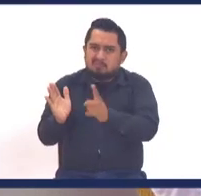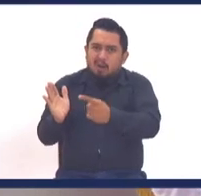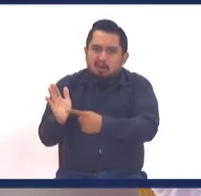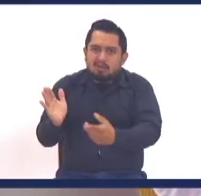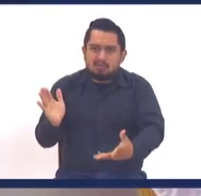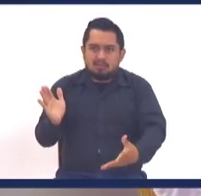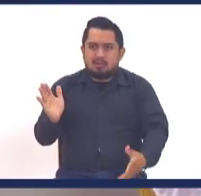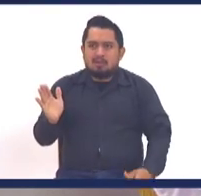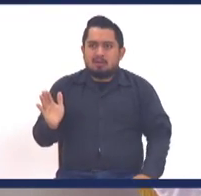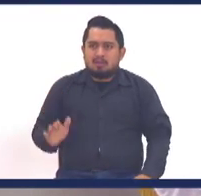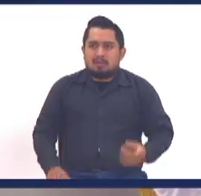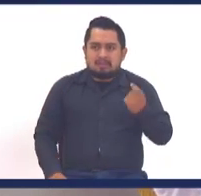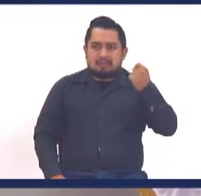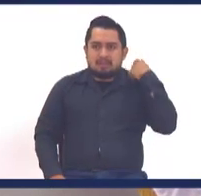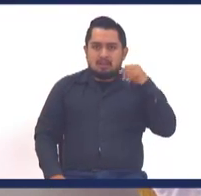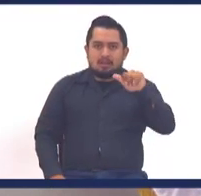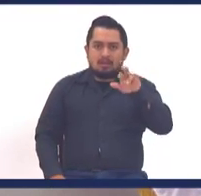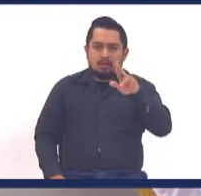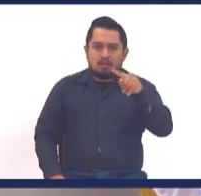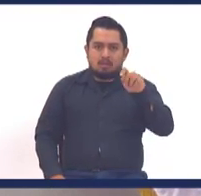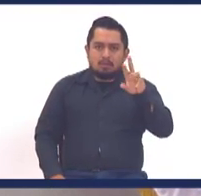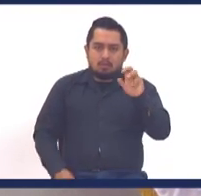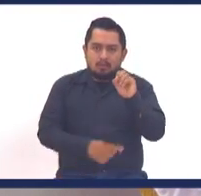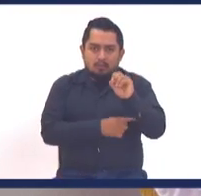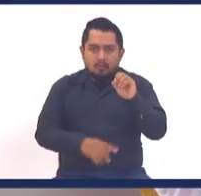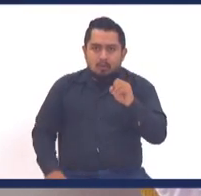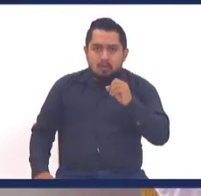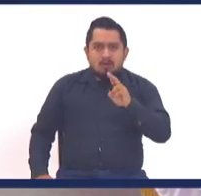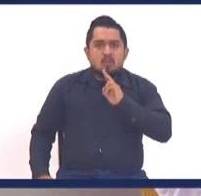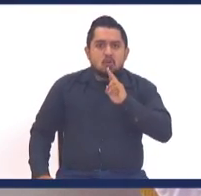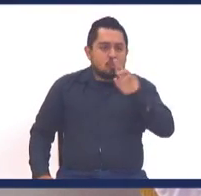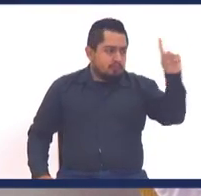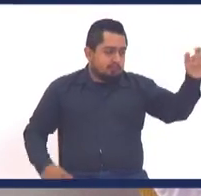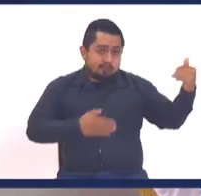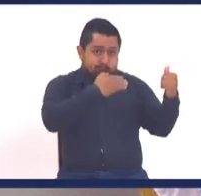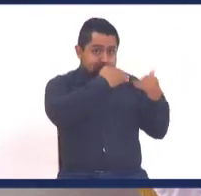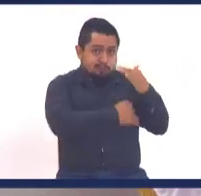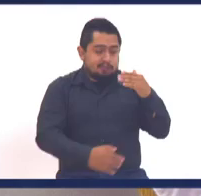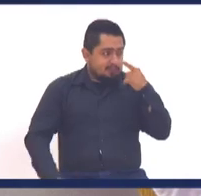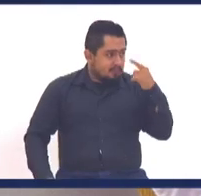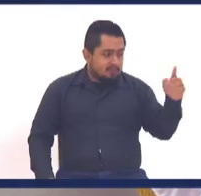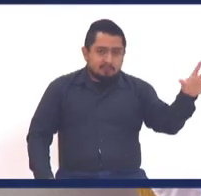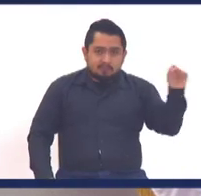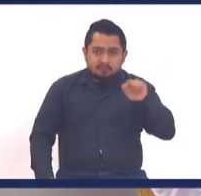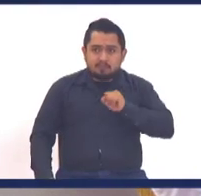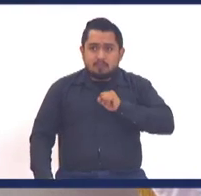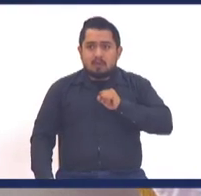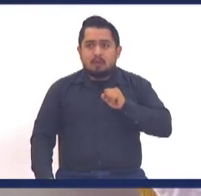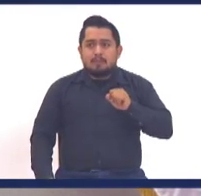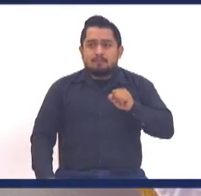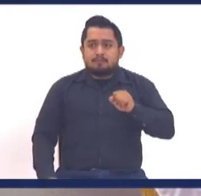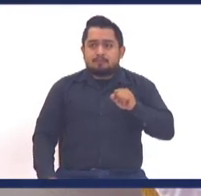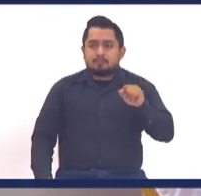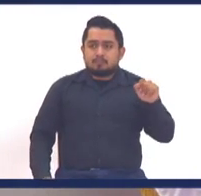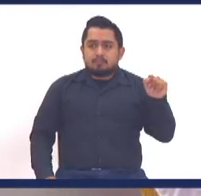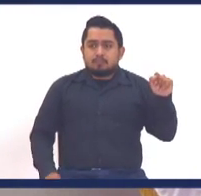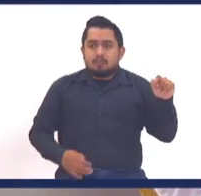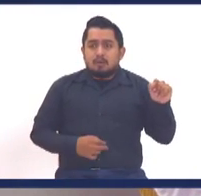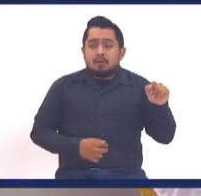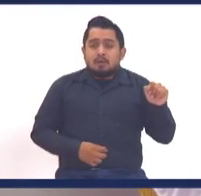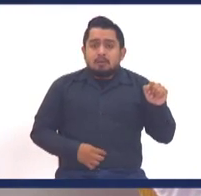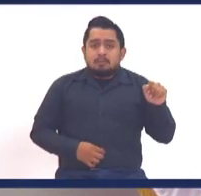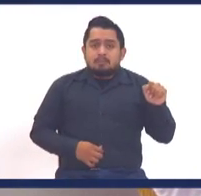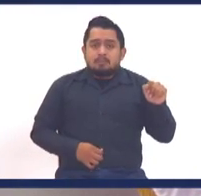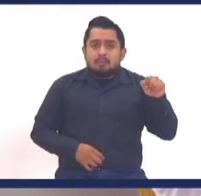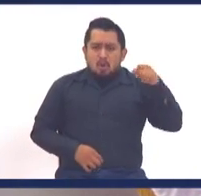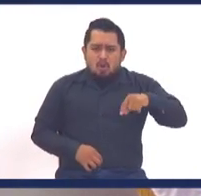Amigos, hermanos, me acaba de mandar Arturo Pimentel, allá de Honduras, un post maravilloso. Si bien es cierto, queridos,